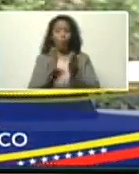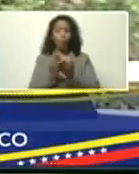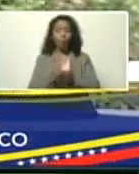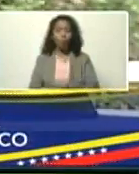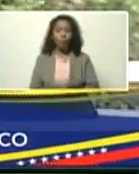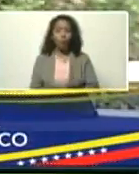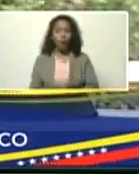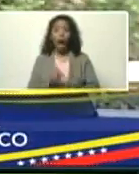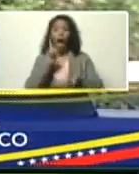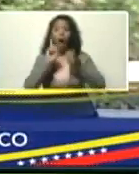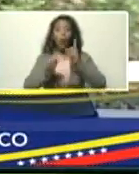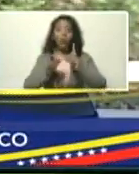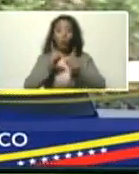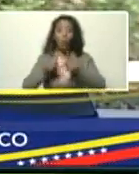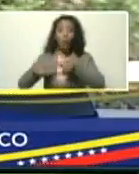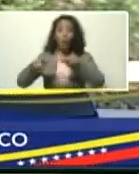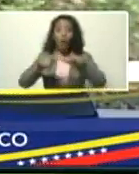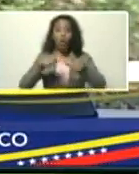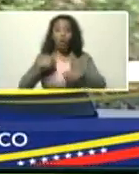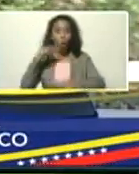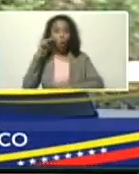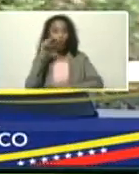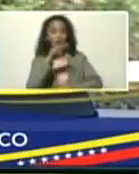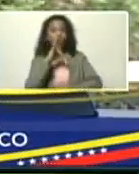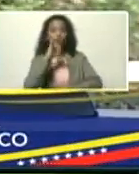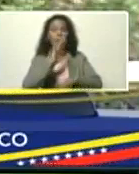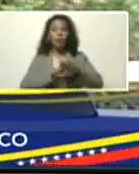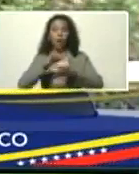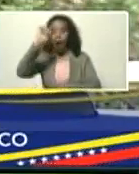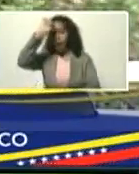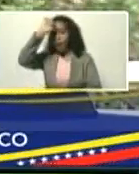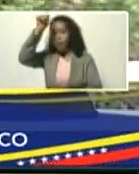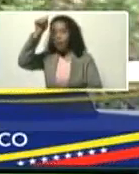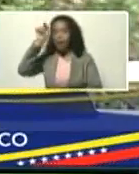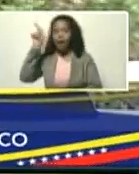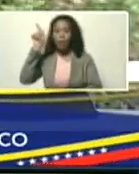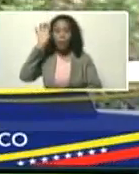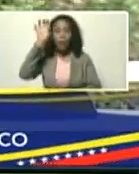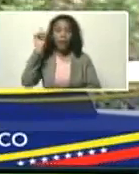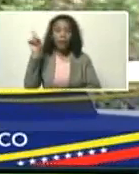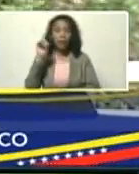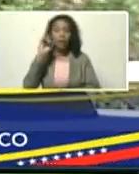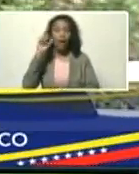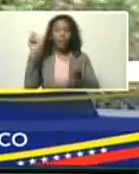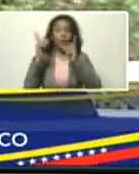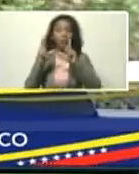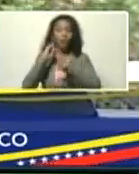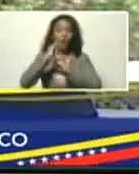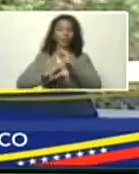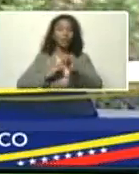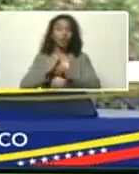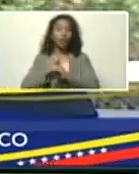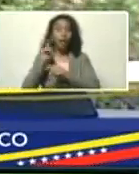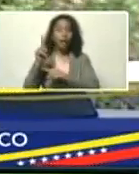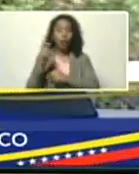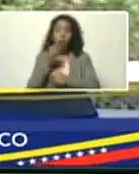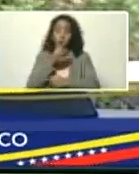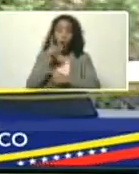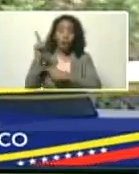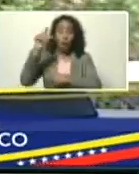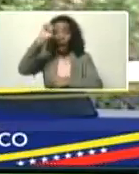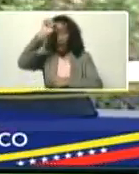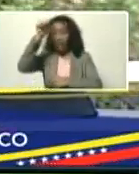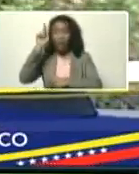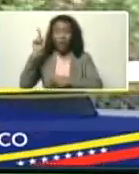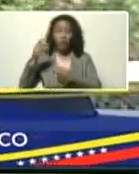en algunos lugares, estaba viendo un reporte de la India, en una televisora internacional, y bueno, la India está